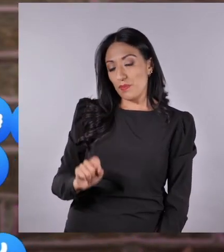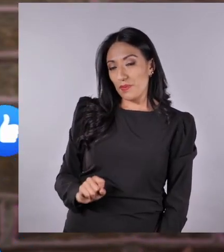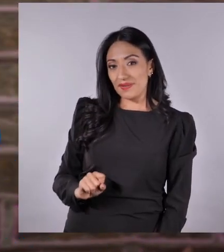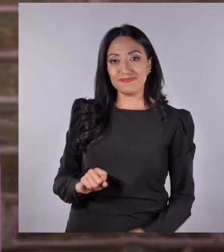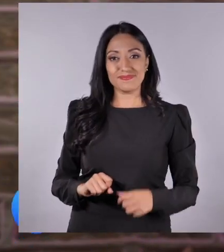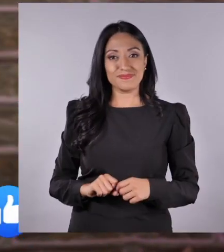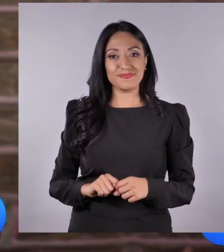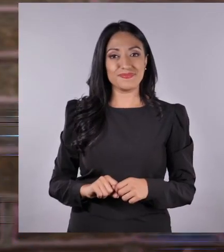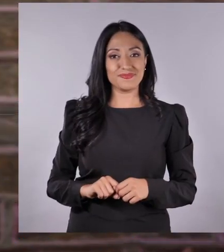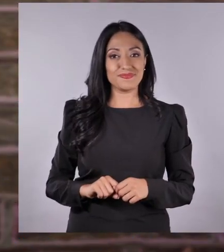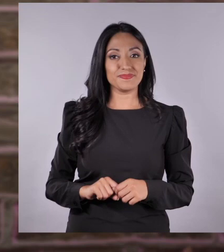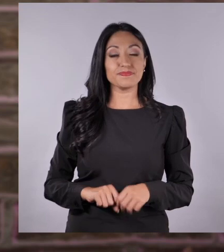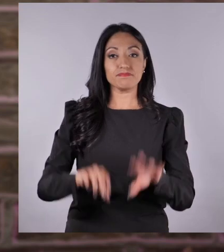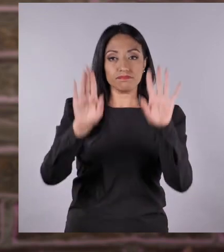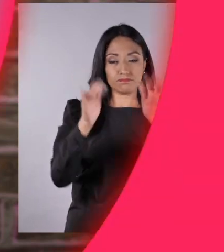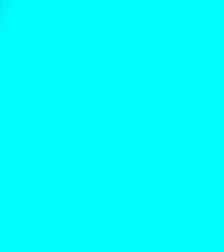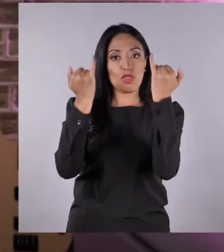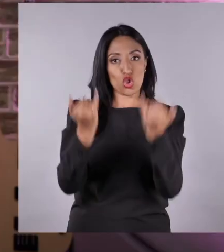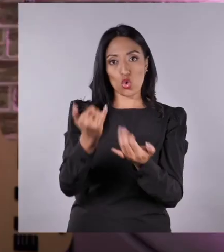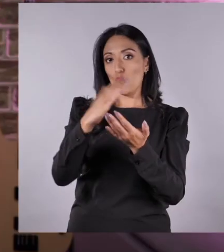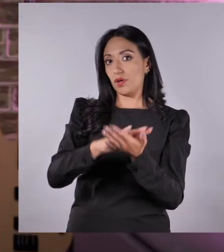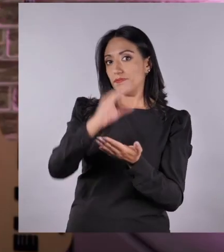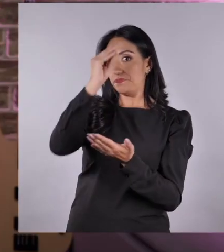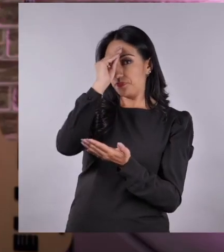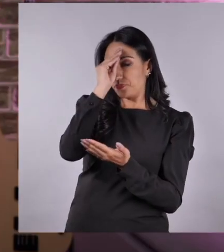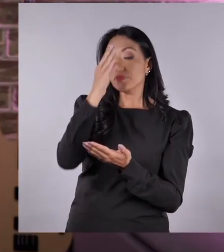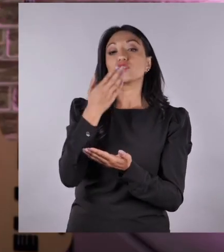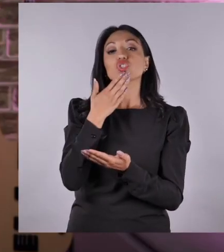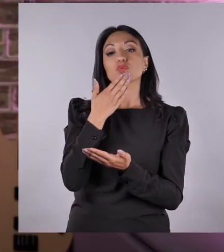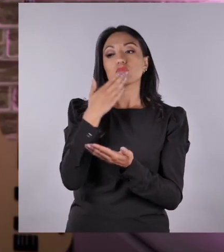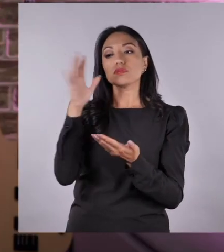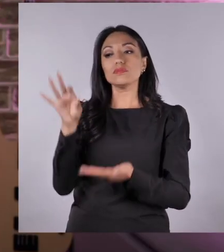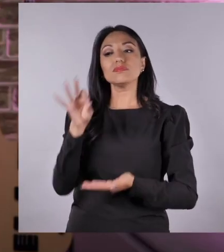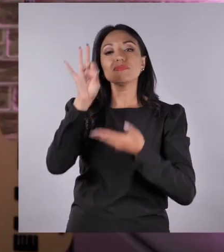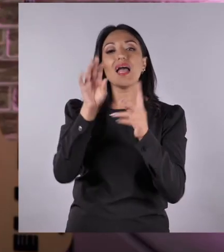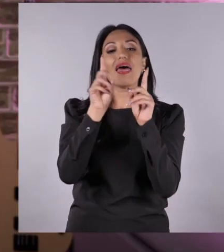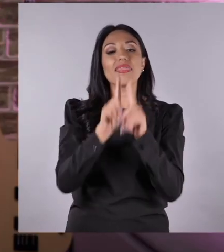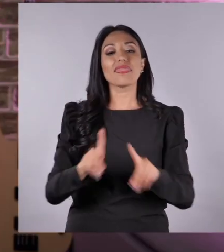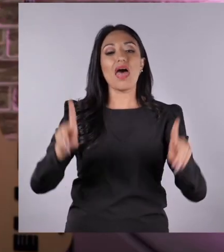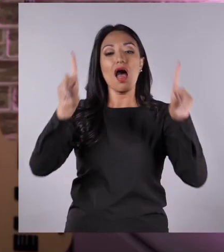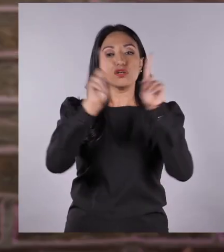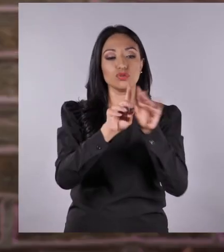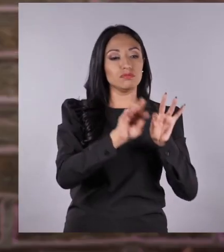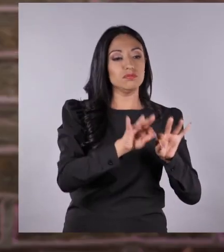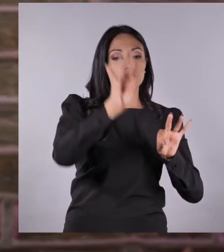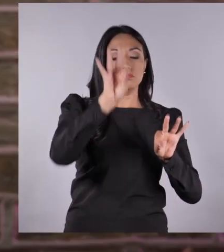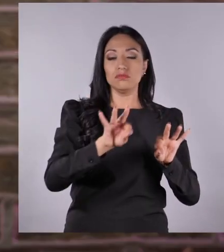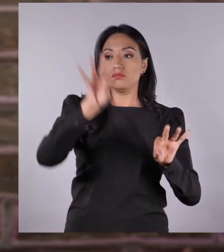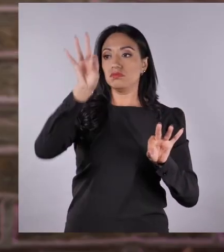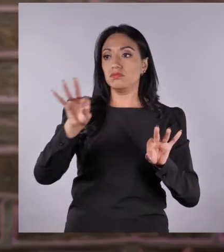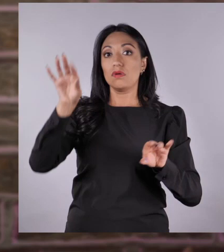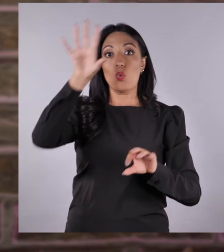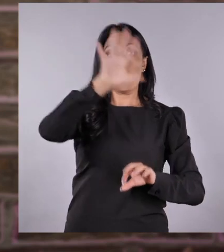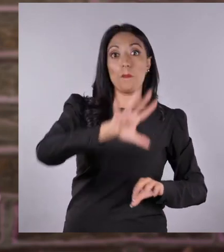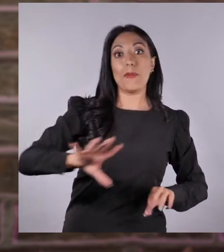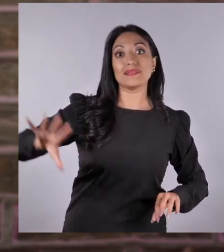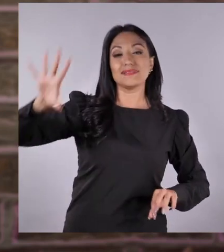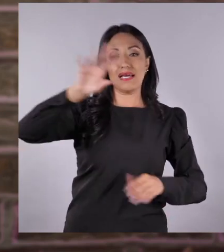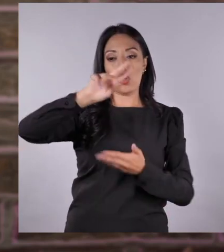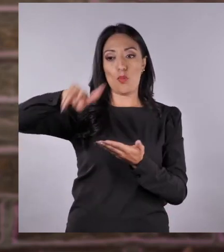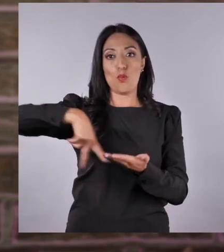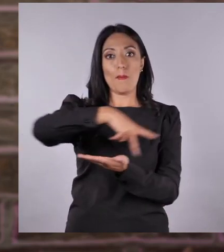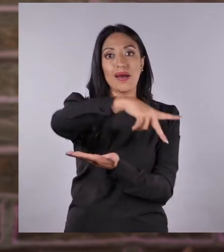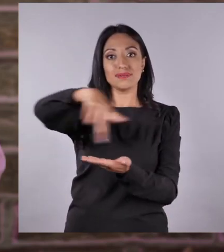que sí. ¡Entonces, vamos! Hoy vamos a aprender cómo representar los datos estadísticos en diagramas